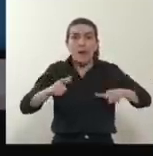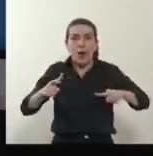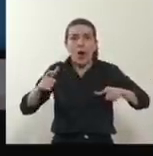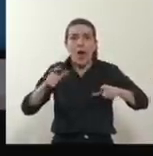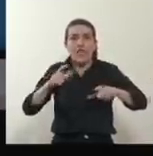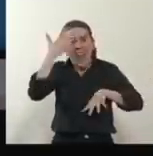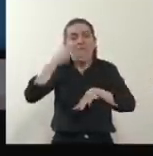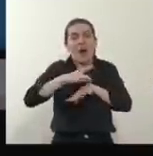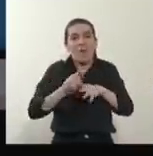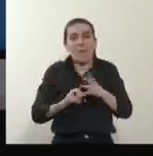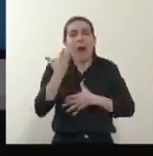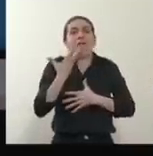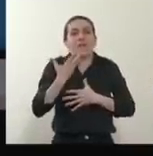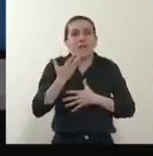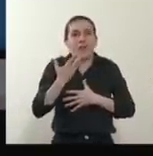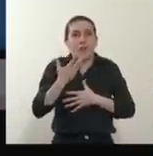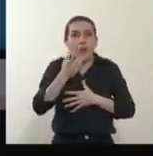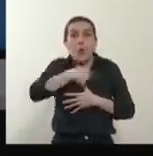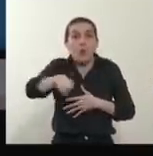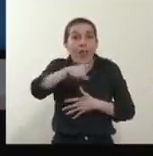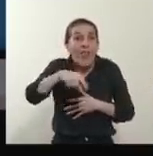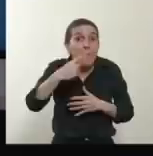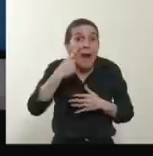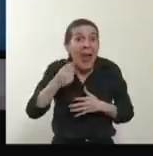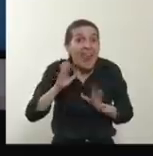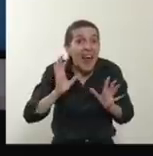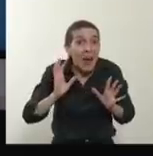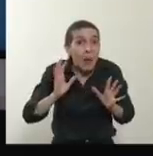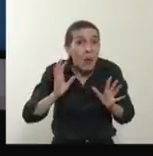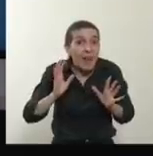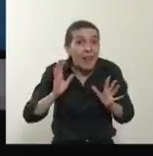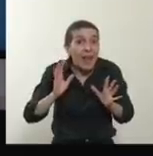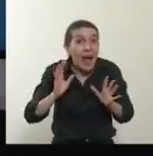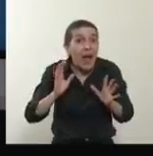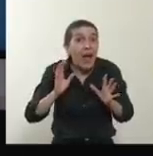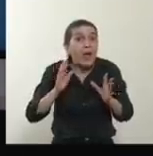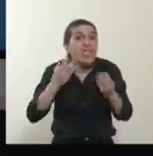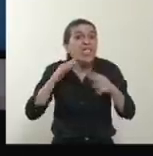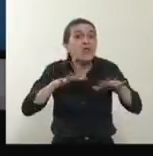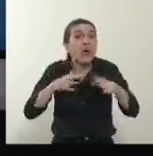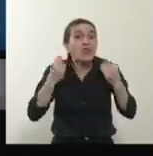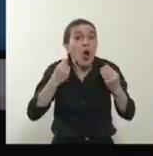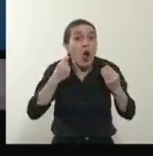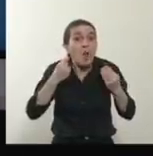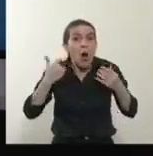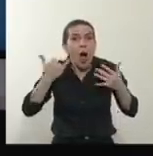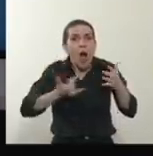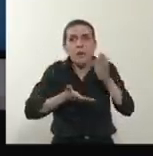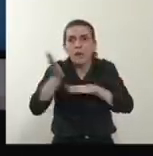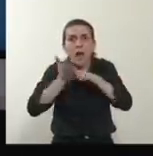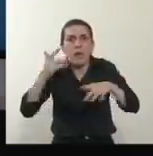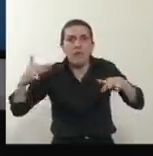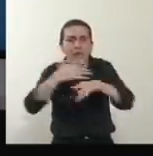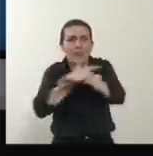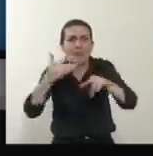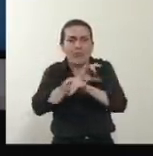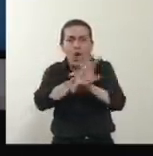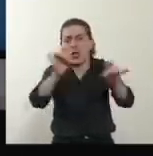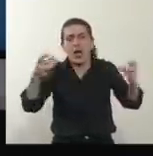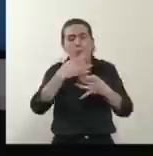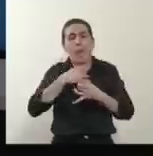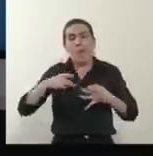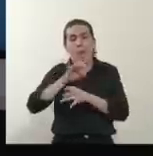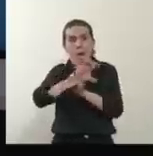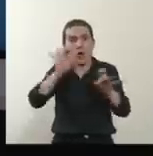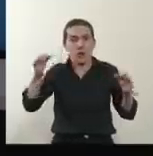Tengan en cuenta este dato para que se den cuenta de cómo está circulando el virus y para que entiendan